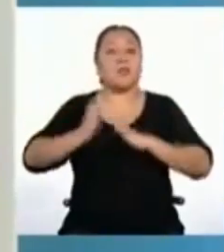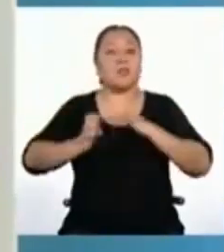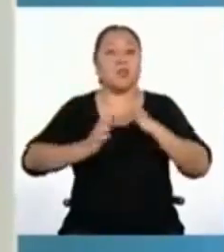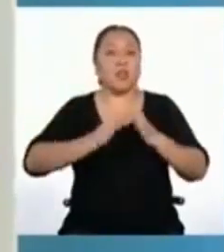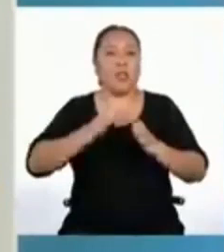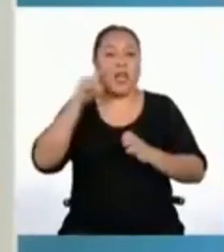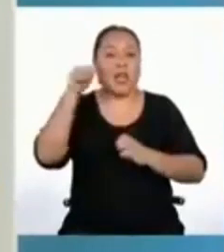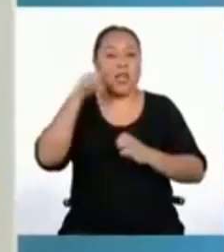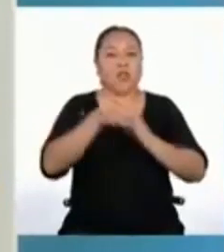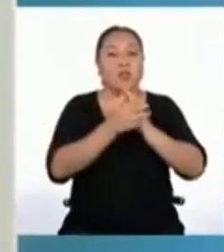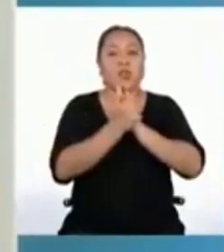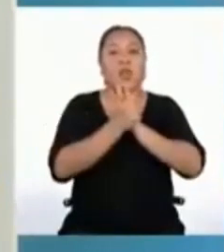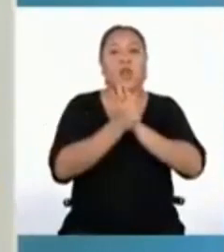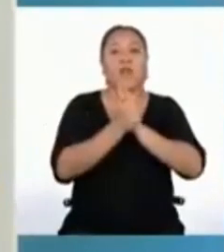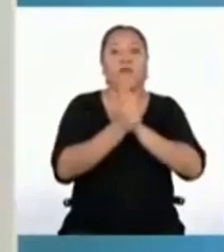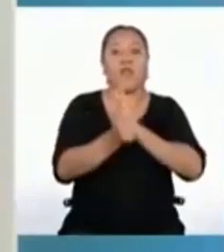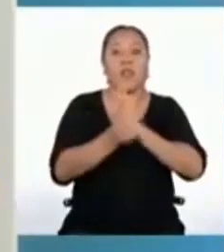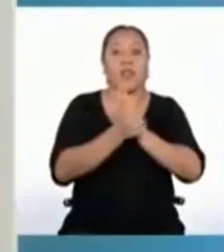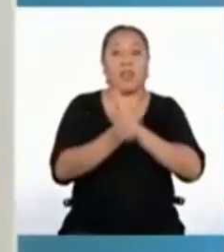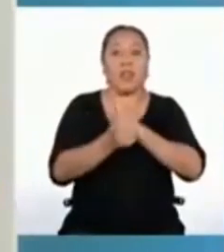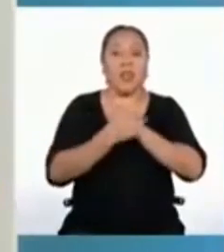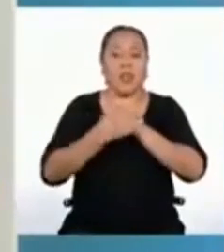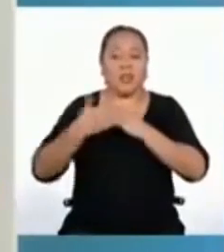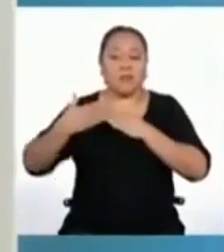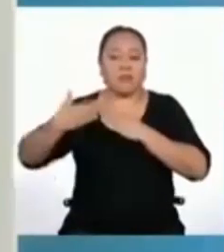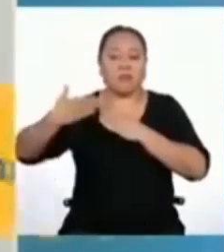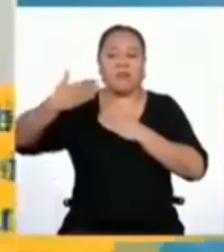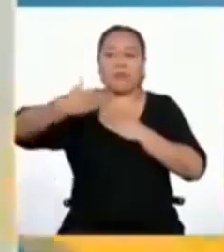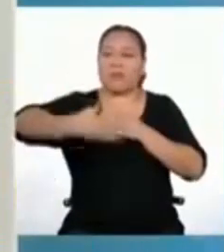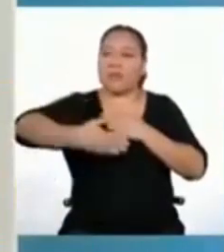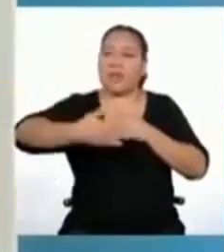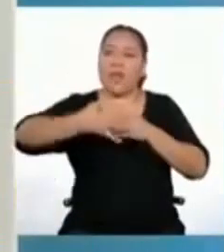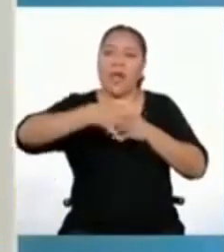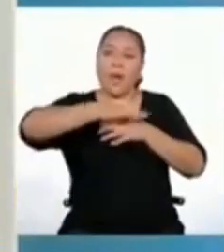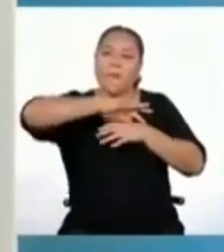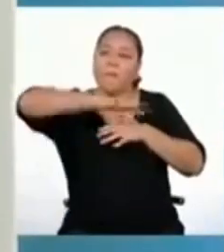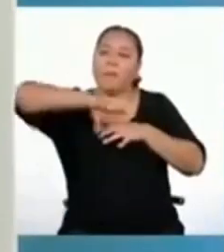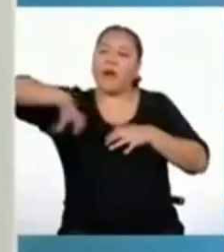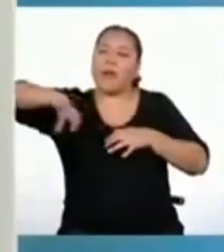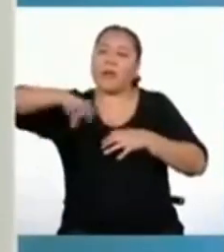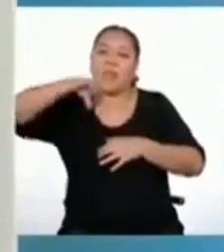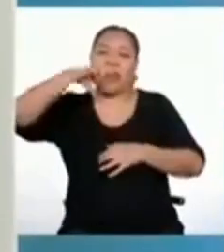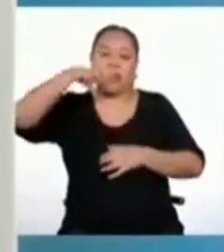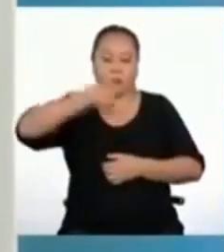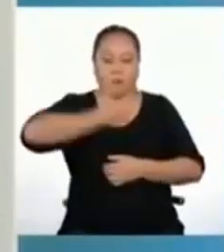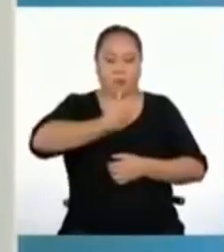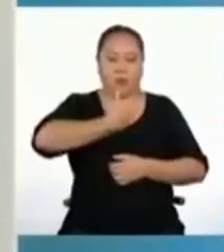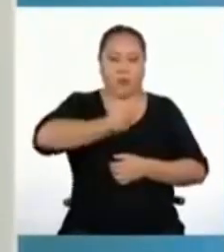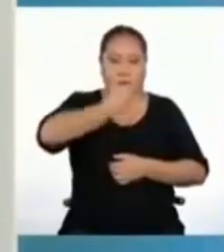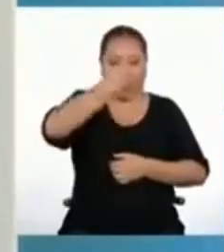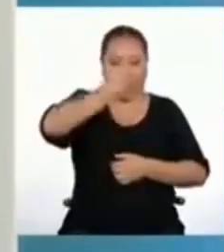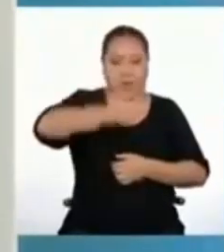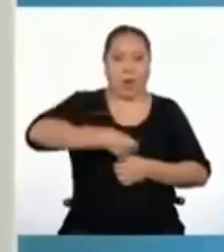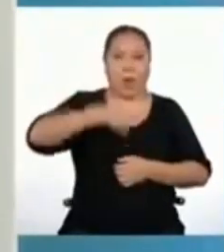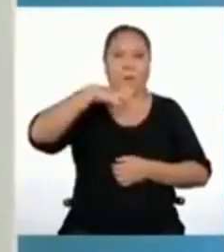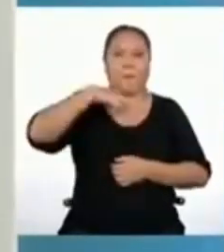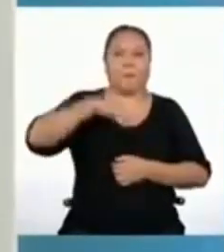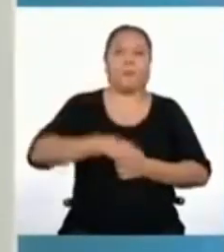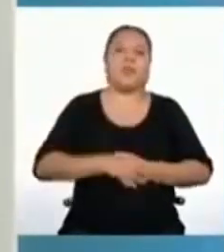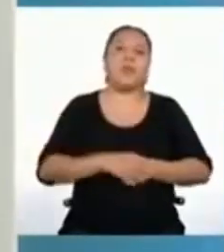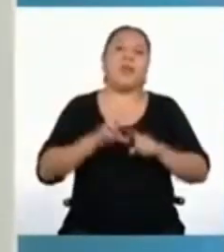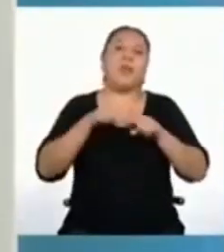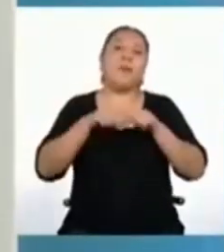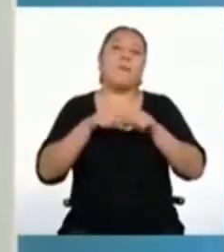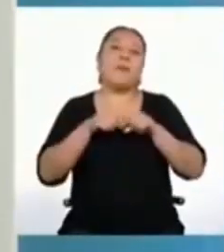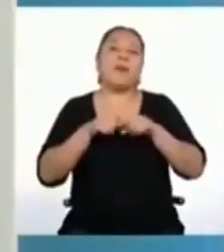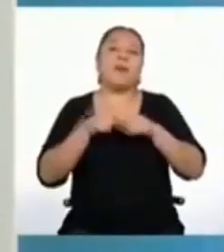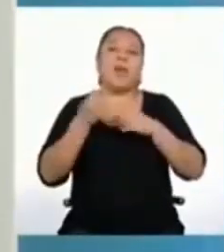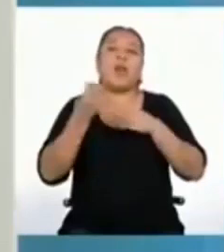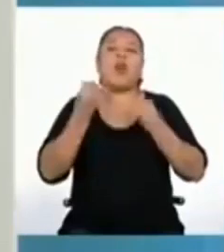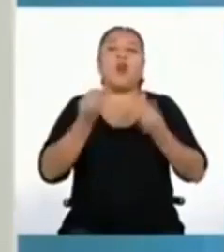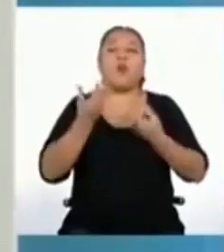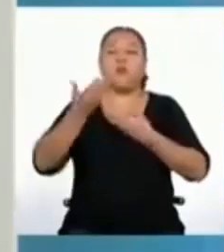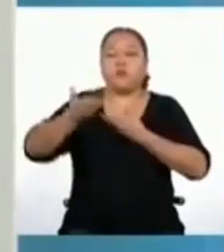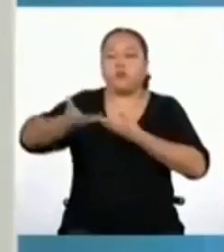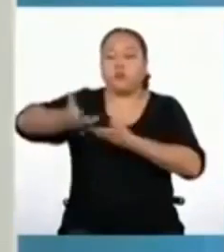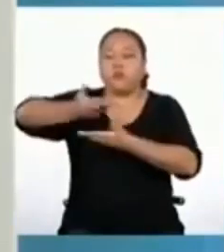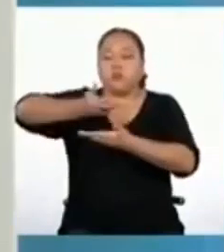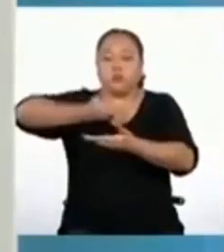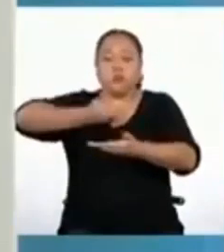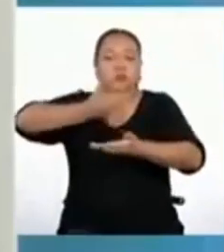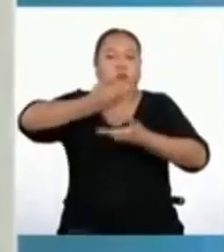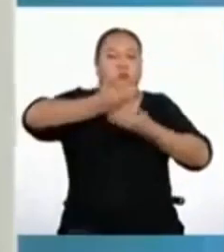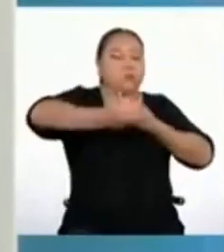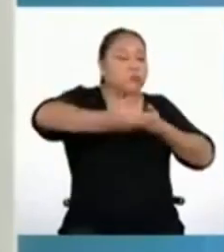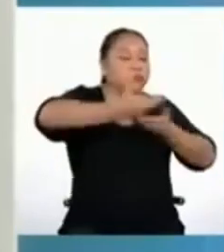que va más allá de los rasgos de la personalidad. Depende mucho de la calidad de las interacciones que vamos